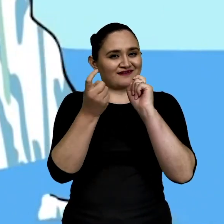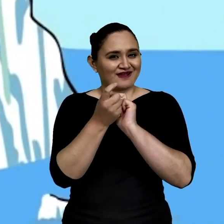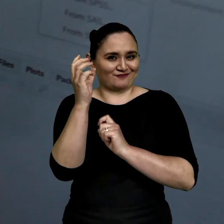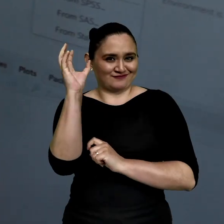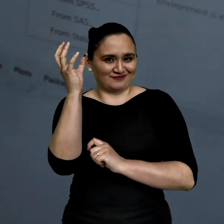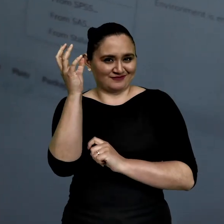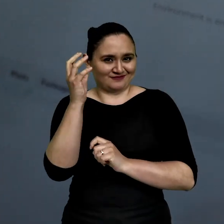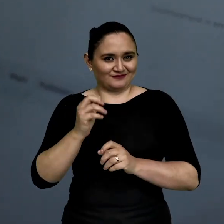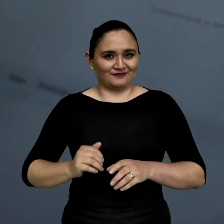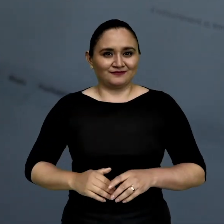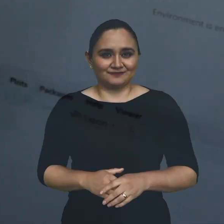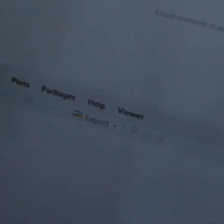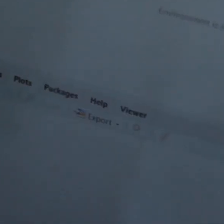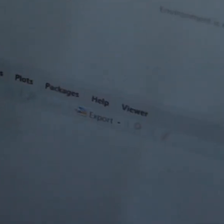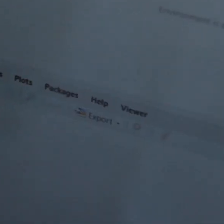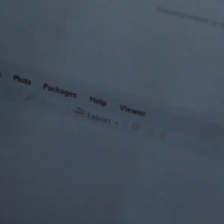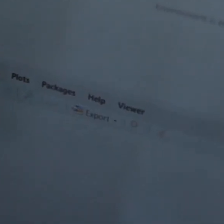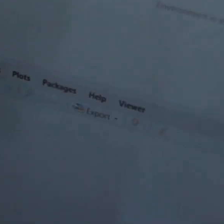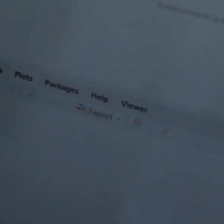climático.